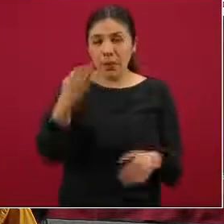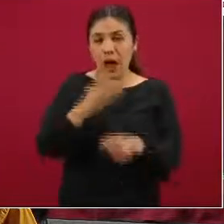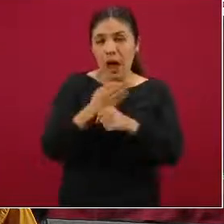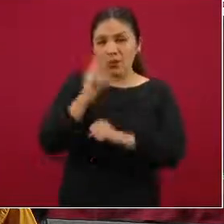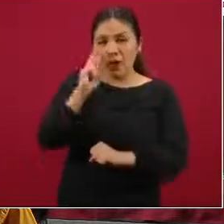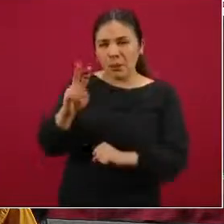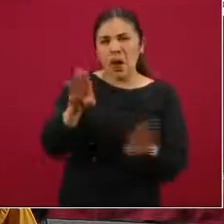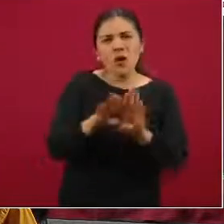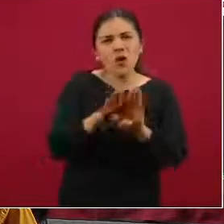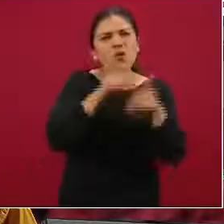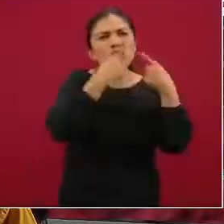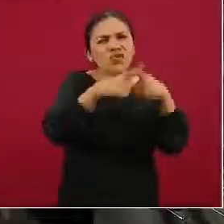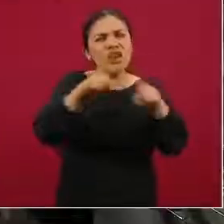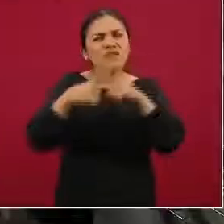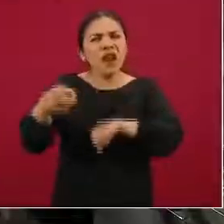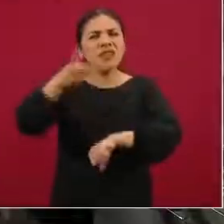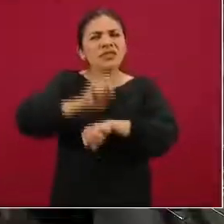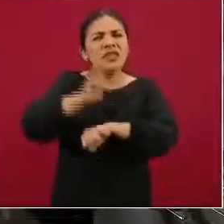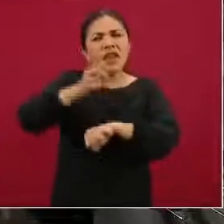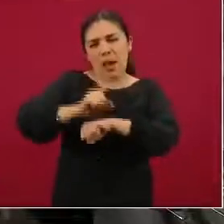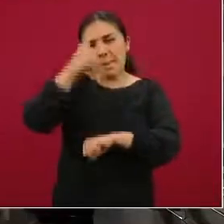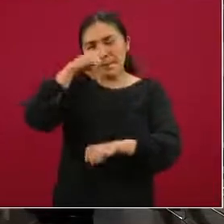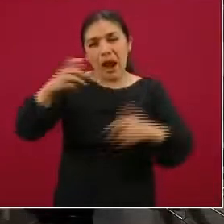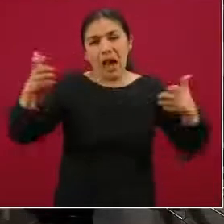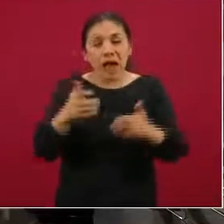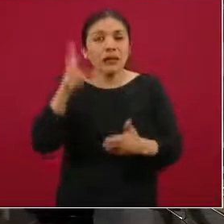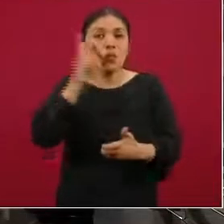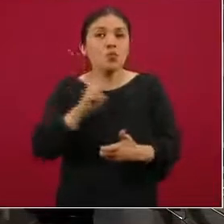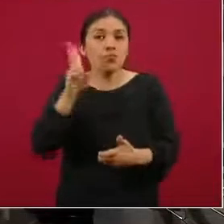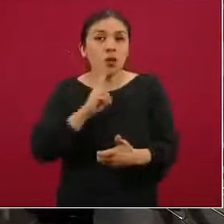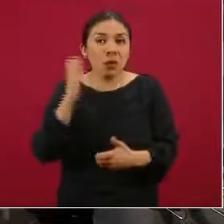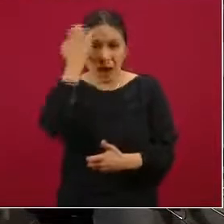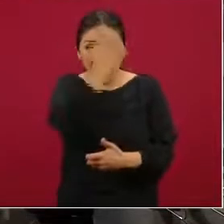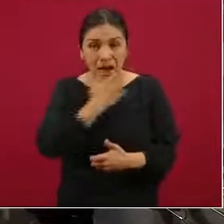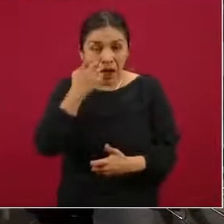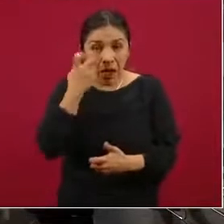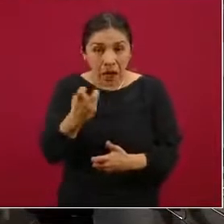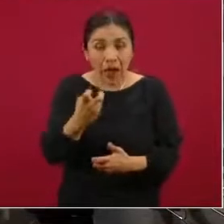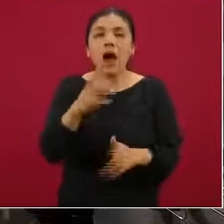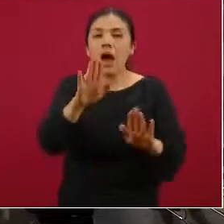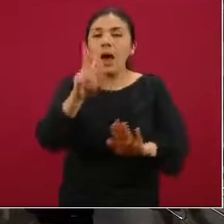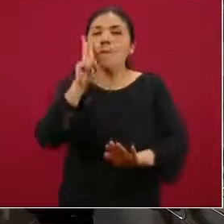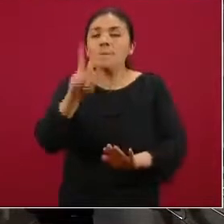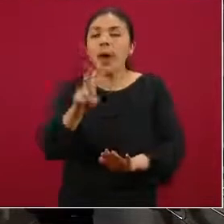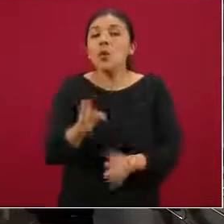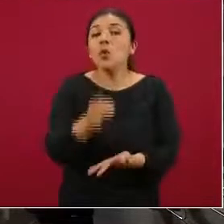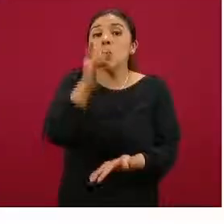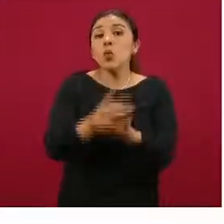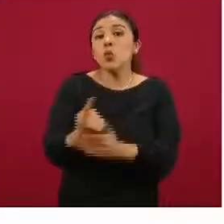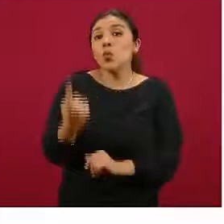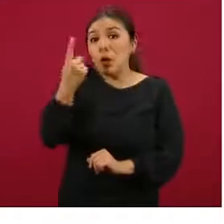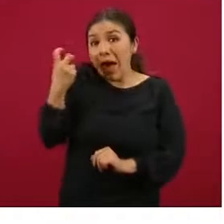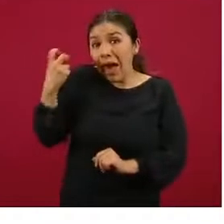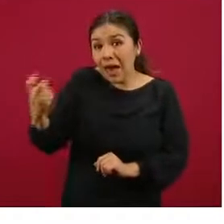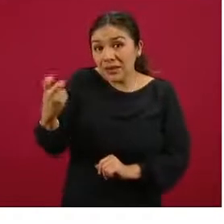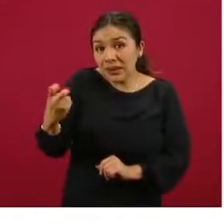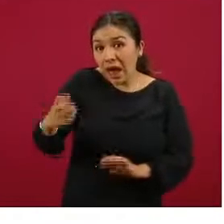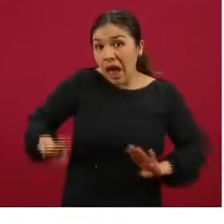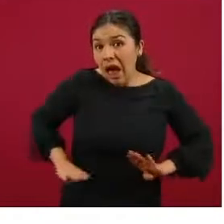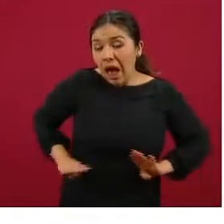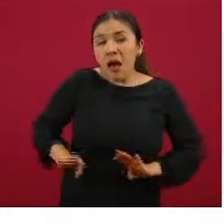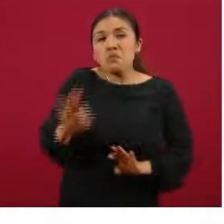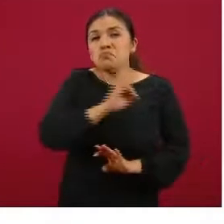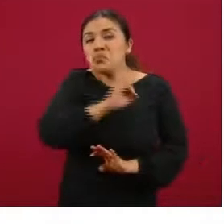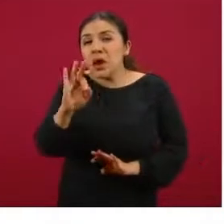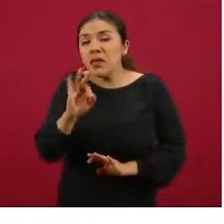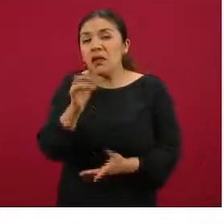que veamos los diferentes días en los cuales se recomienda la toma de la muestra, vemos que es la única que en su momento pudiera